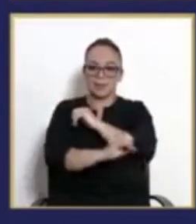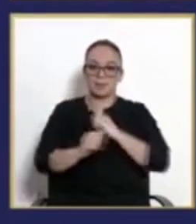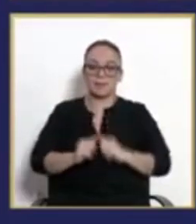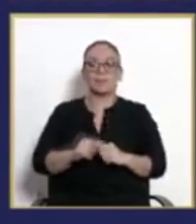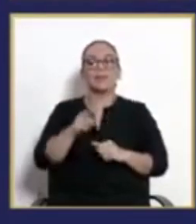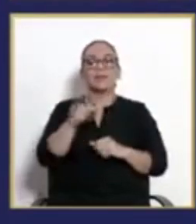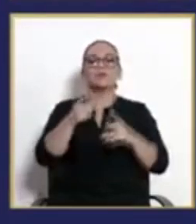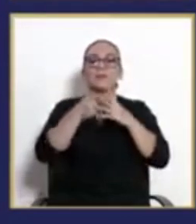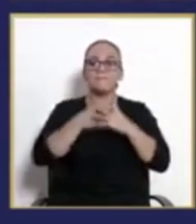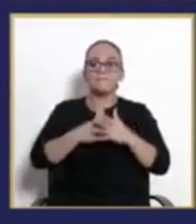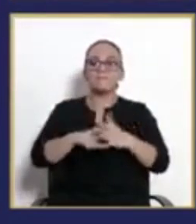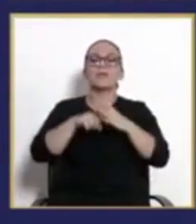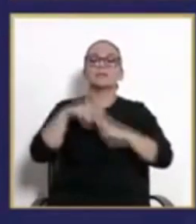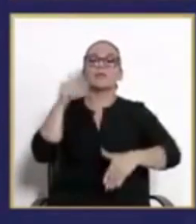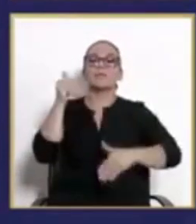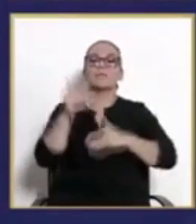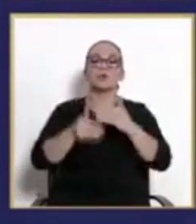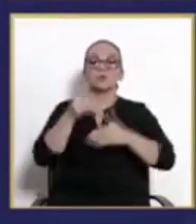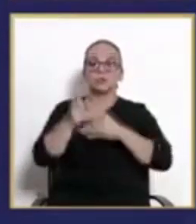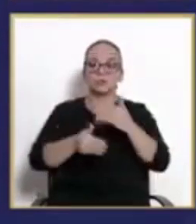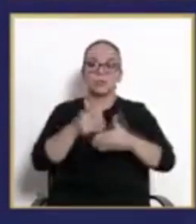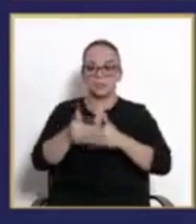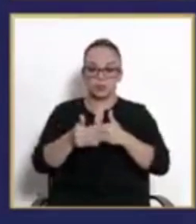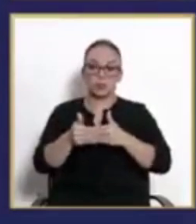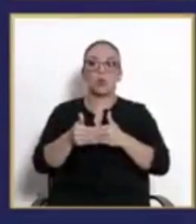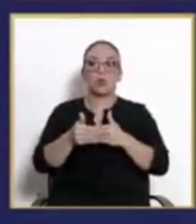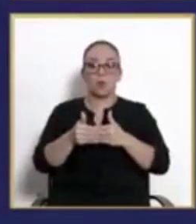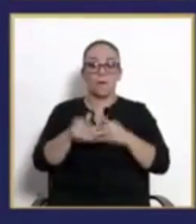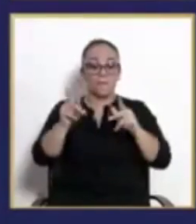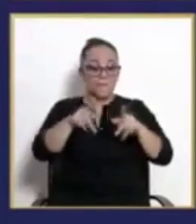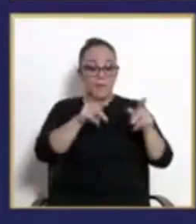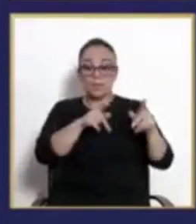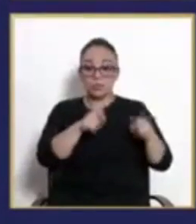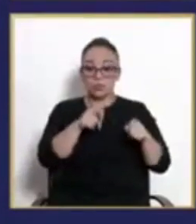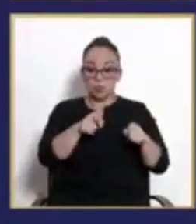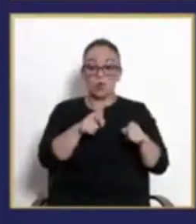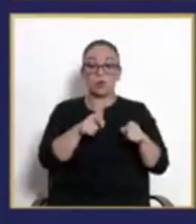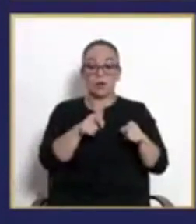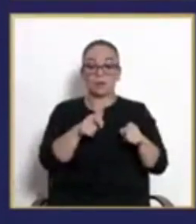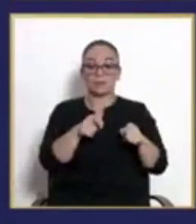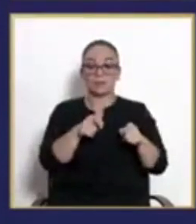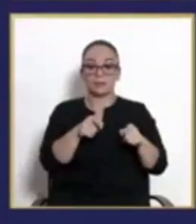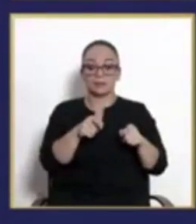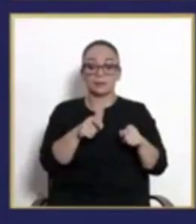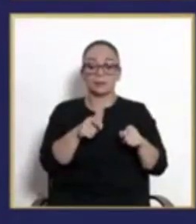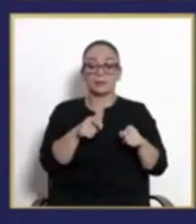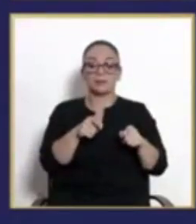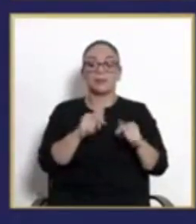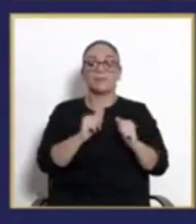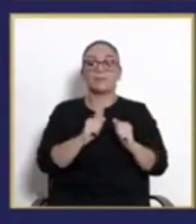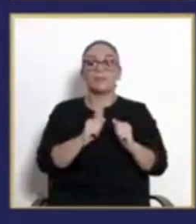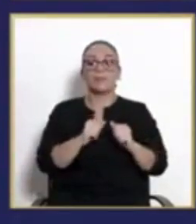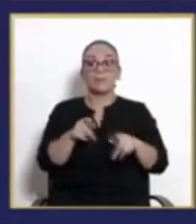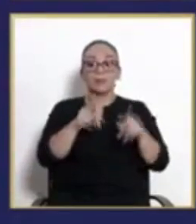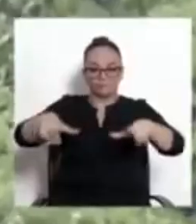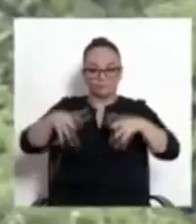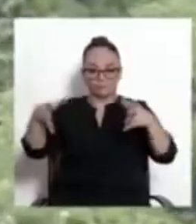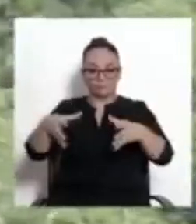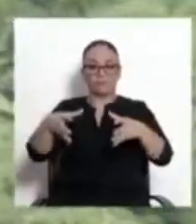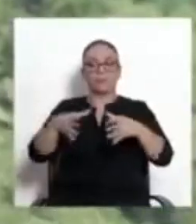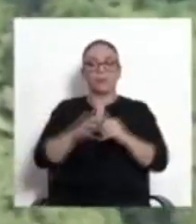empiece el proceso de deportación de las personas que hicieron